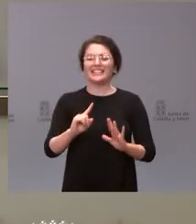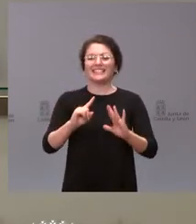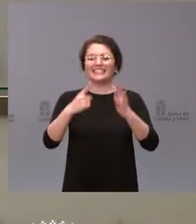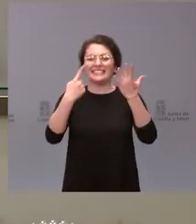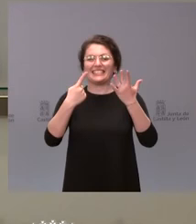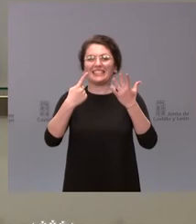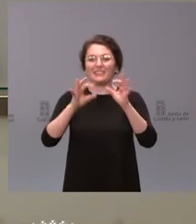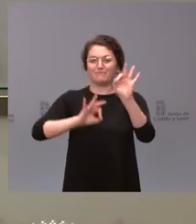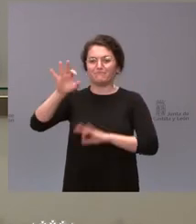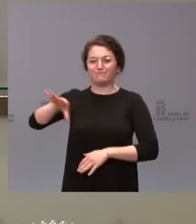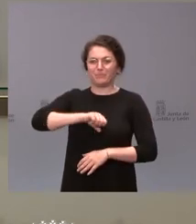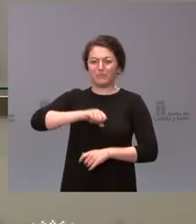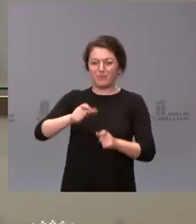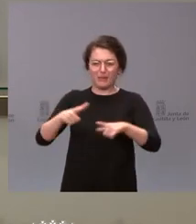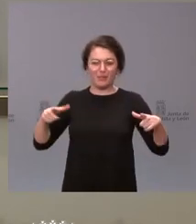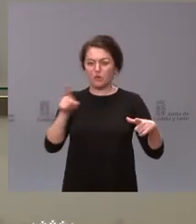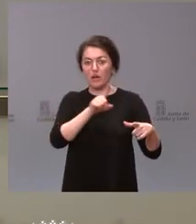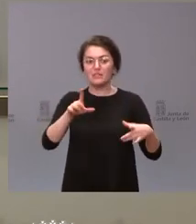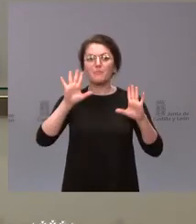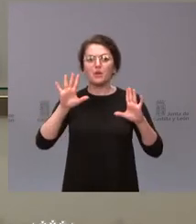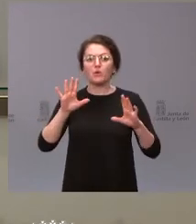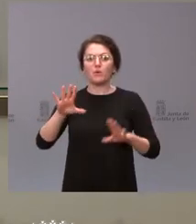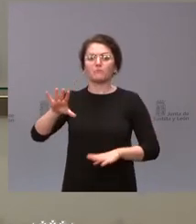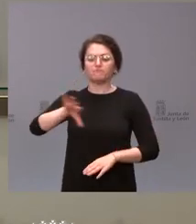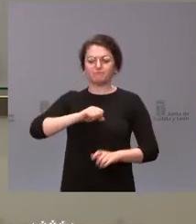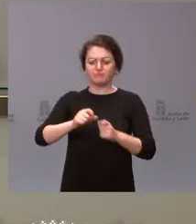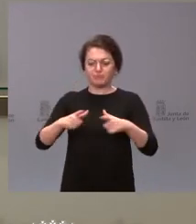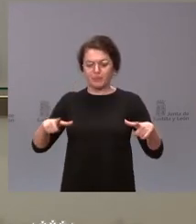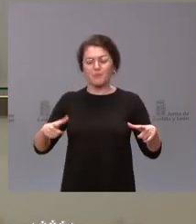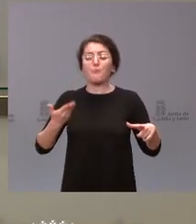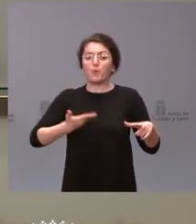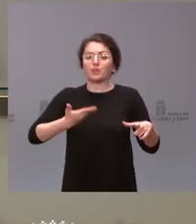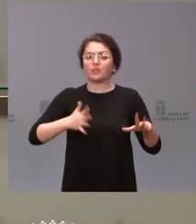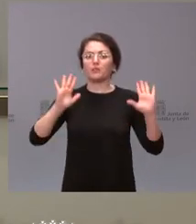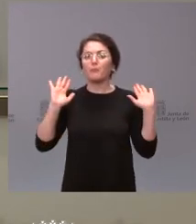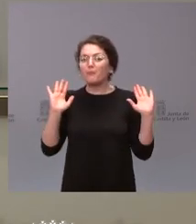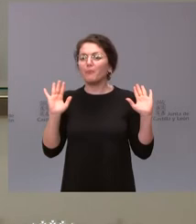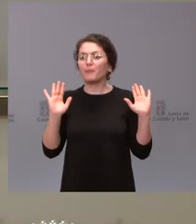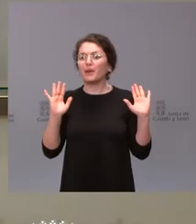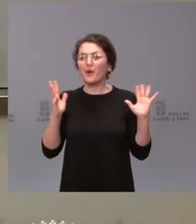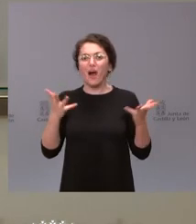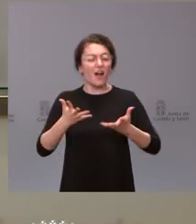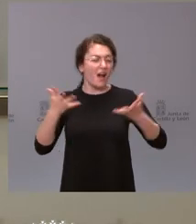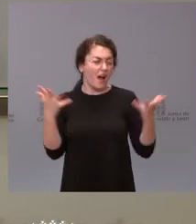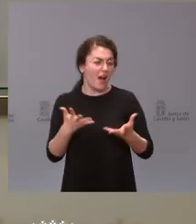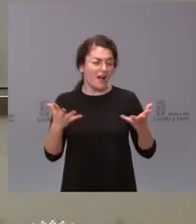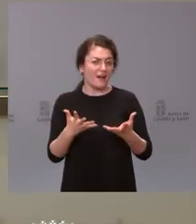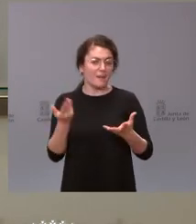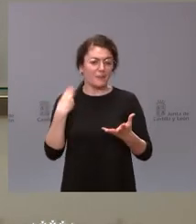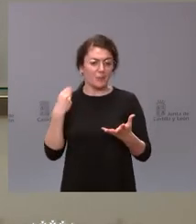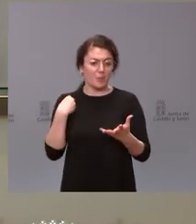incidencia es importante a pesar de lo cual está muy lejos de tener el impacto en función de